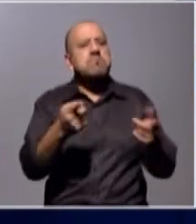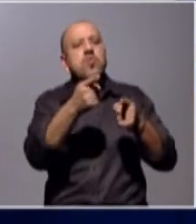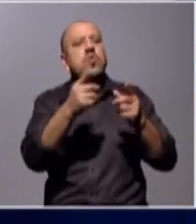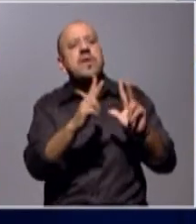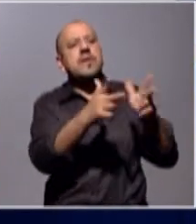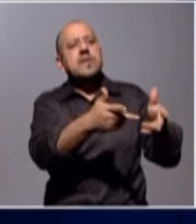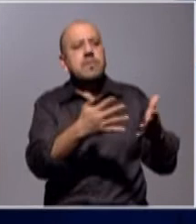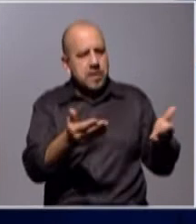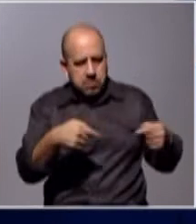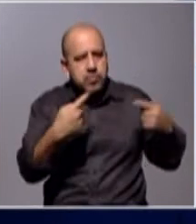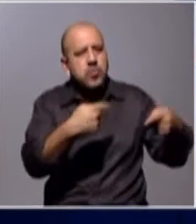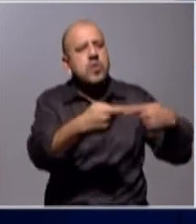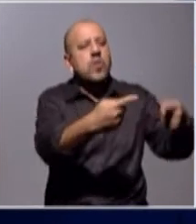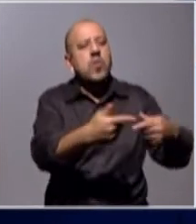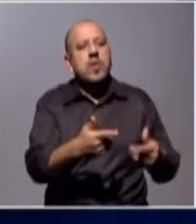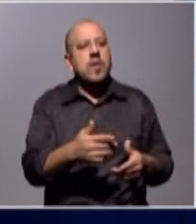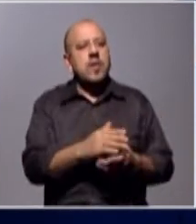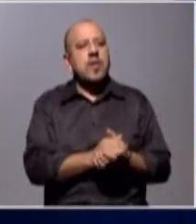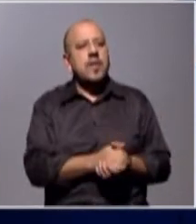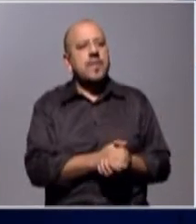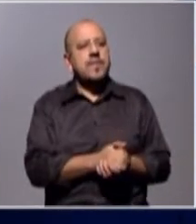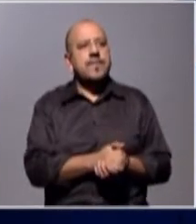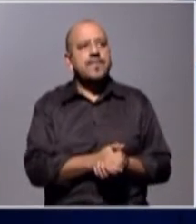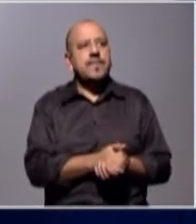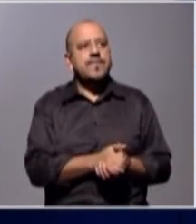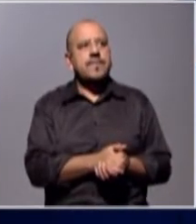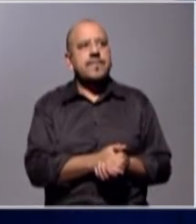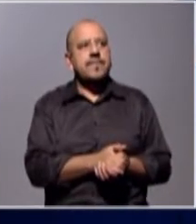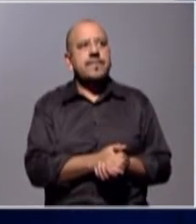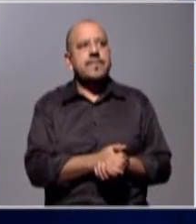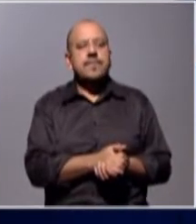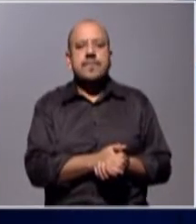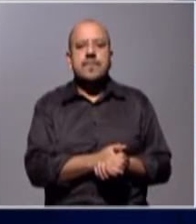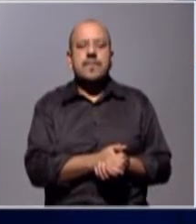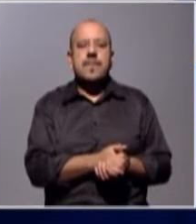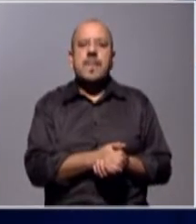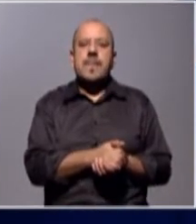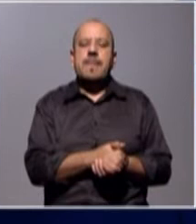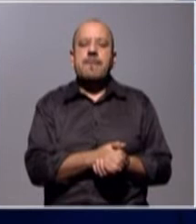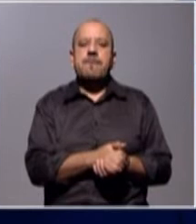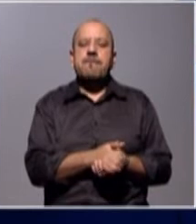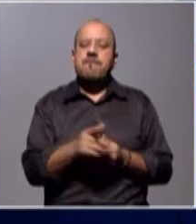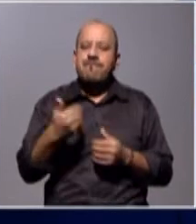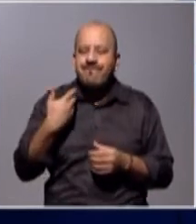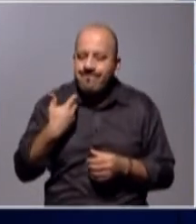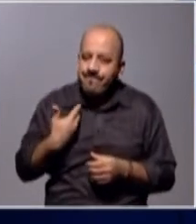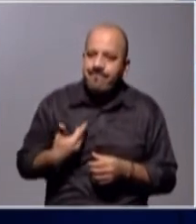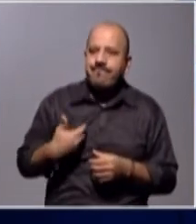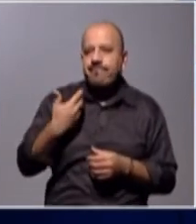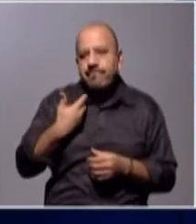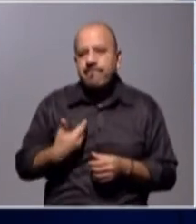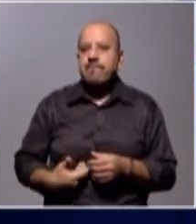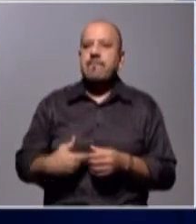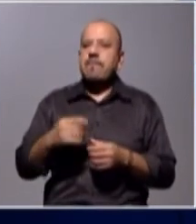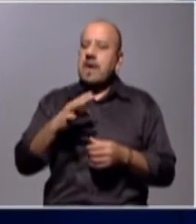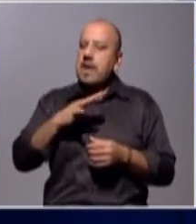para que sepa que tiene que seguir tratando de confinarse lo más que pueda. Claro, lamentablemente tenemos